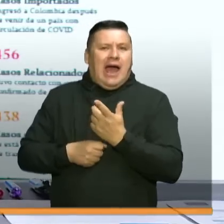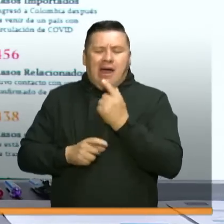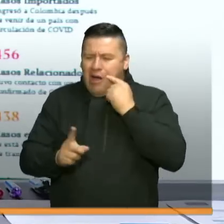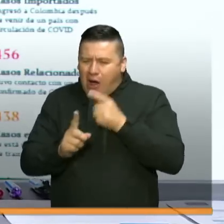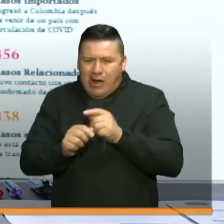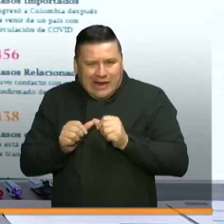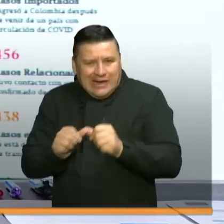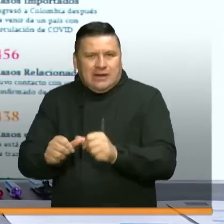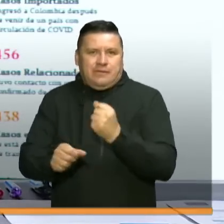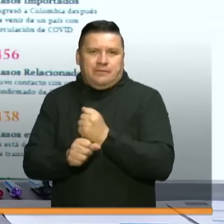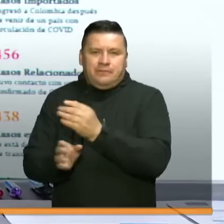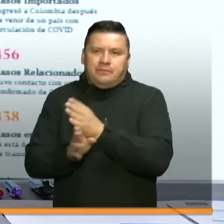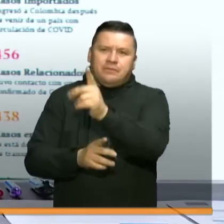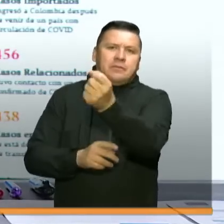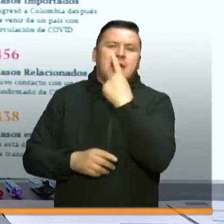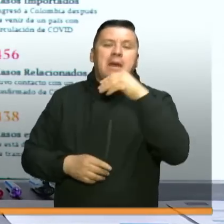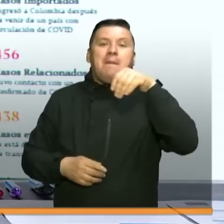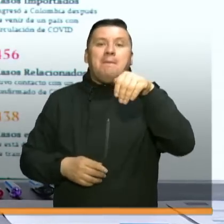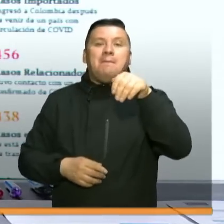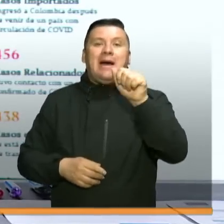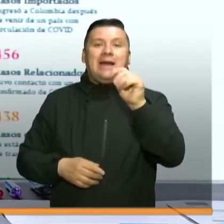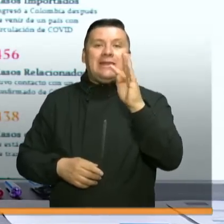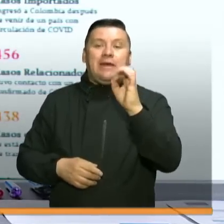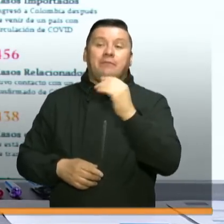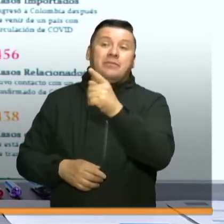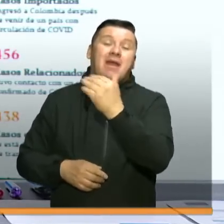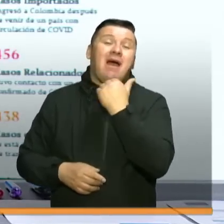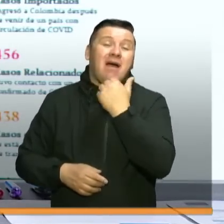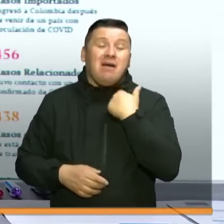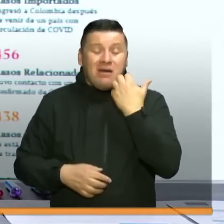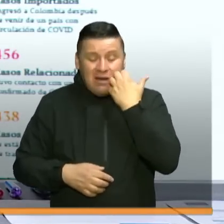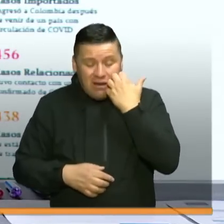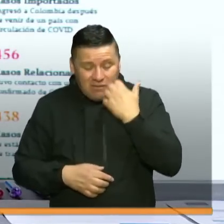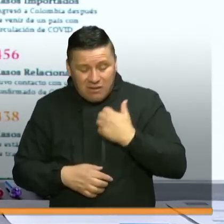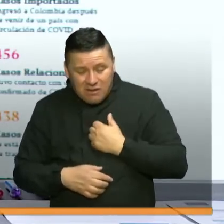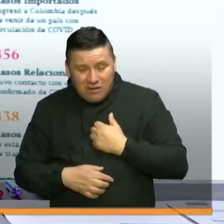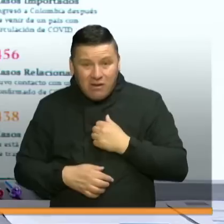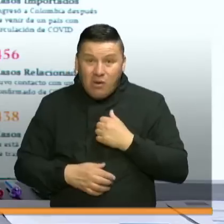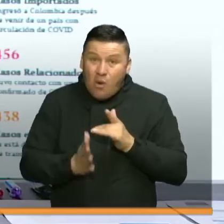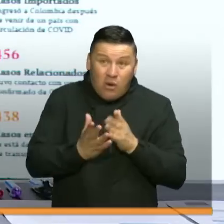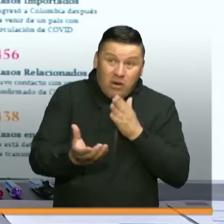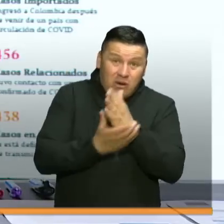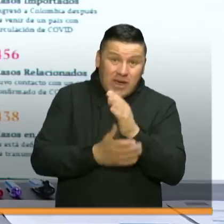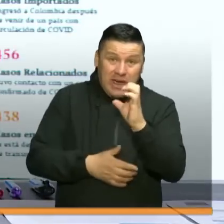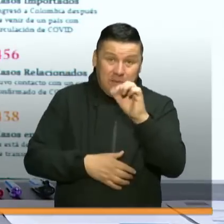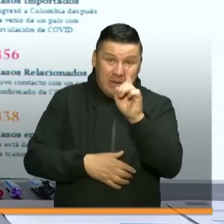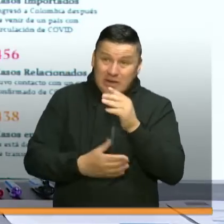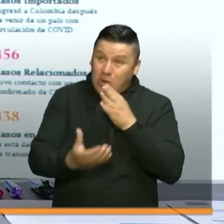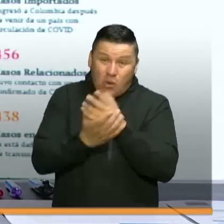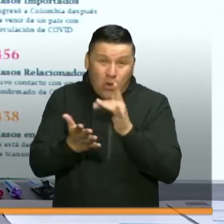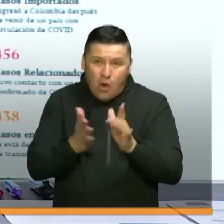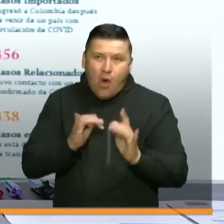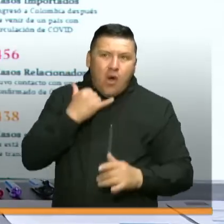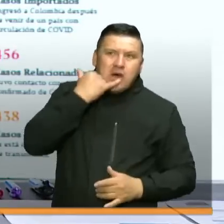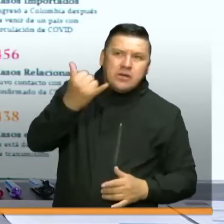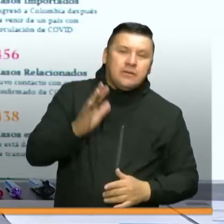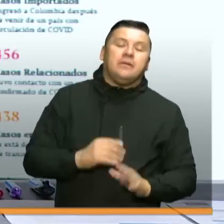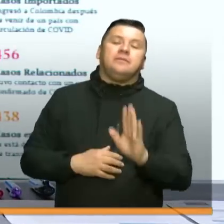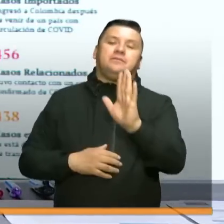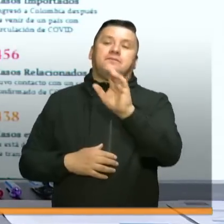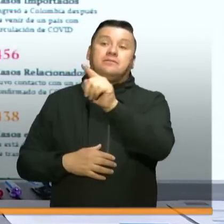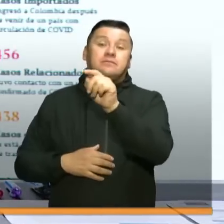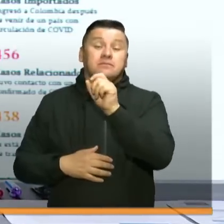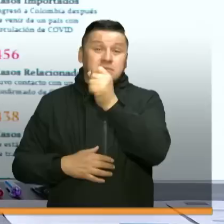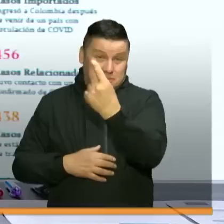Mateo, si siendo que tengo síntomas de la enfermedad, ¿qué podría hacer? ¿Puedo ir a urgencias, a mi EPS? ¿A dónde puedo llamar Mateo?